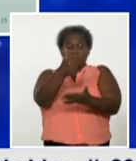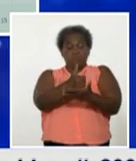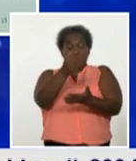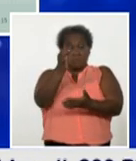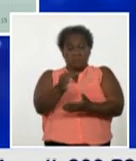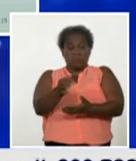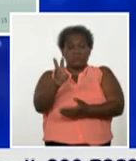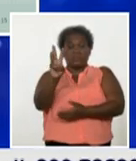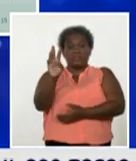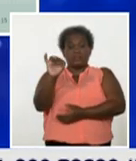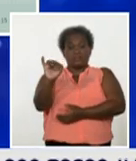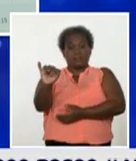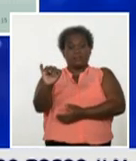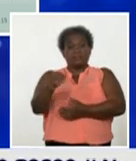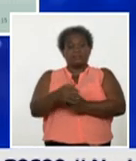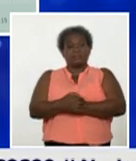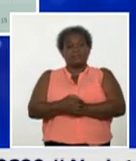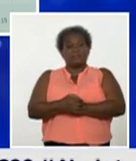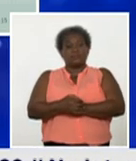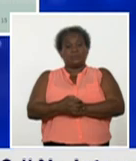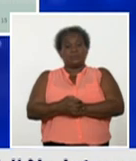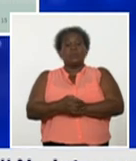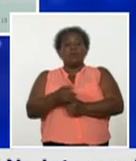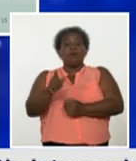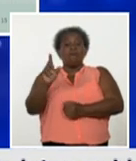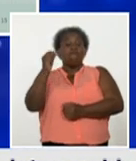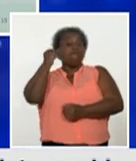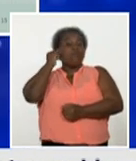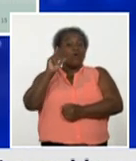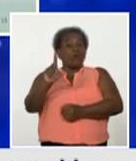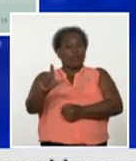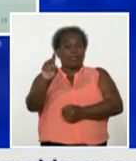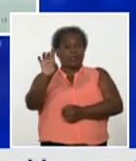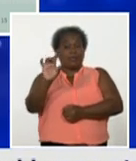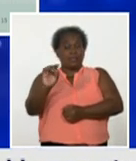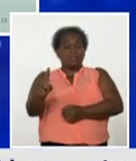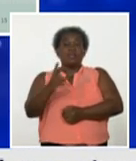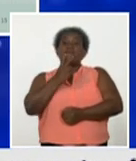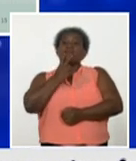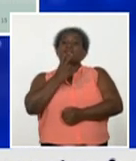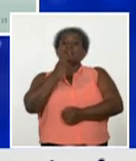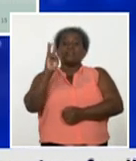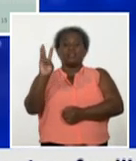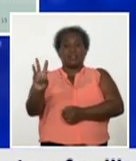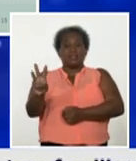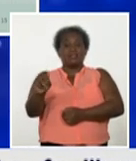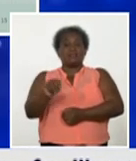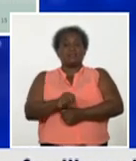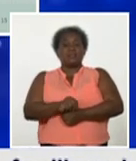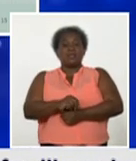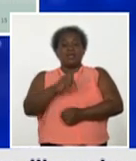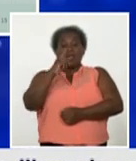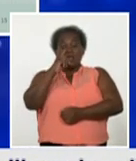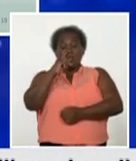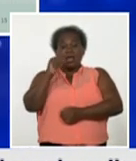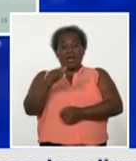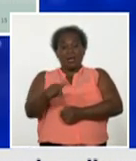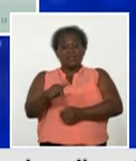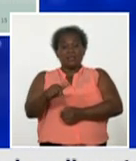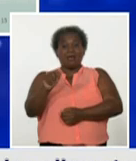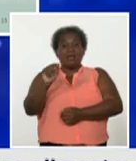con 36 florida 15 vertientes 3 najasa esmeraldi y sibanicú